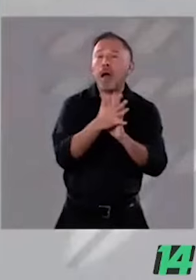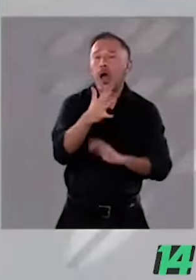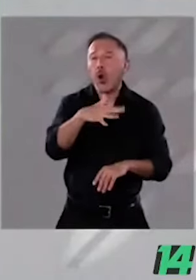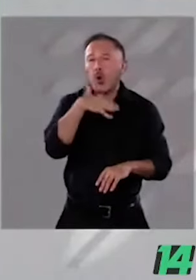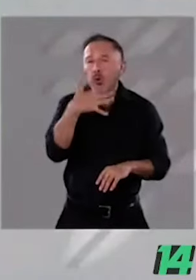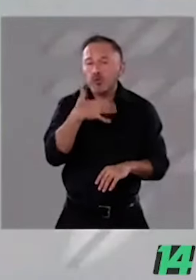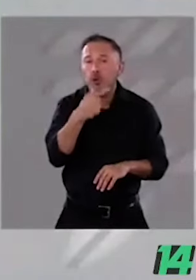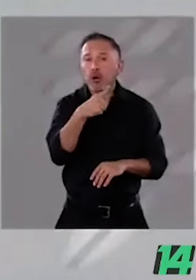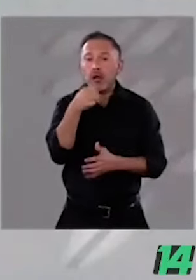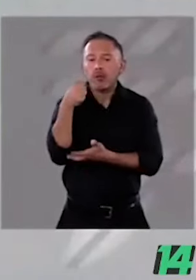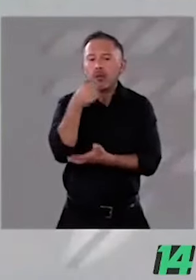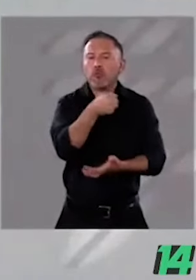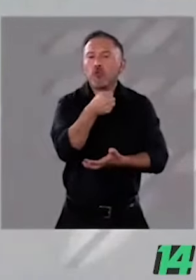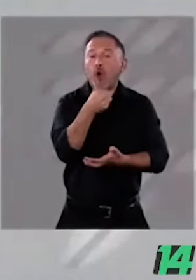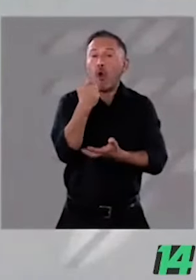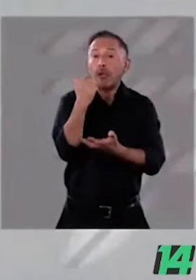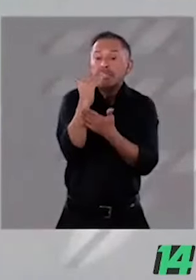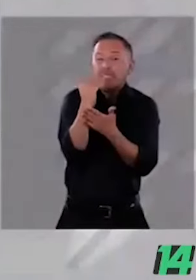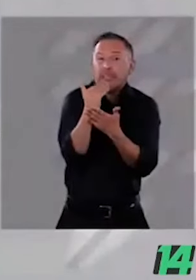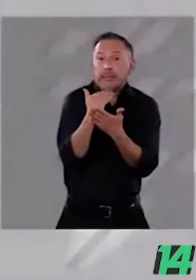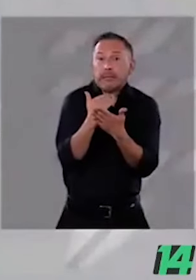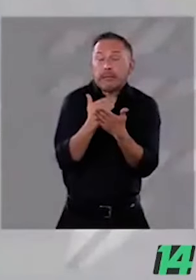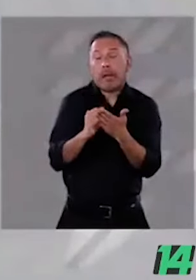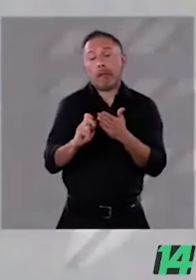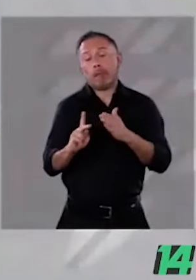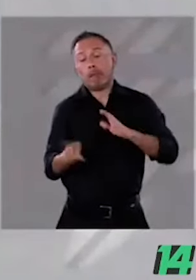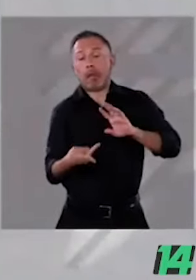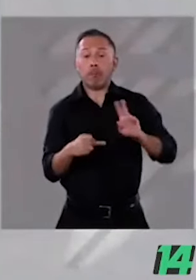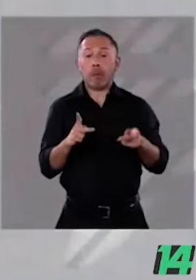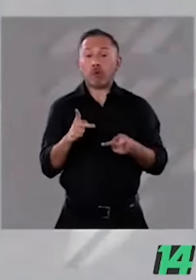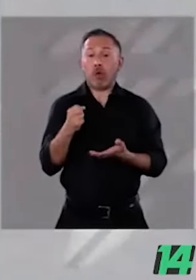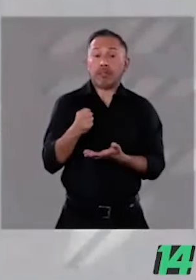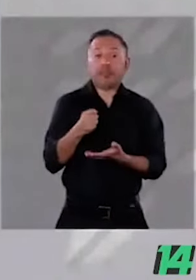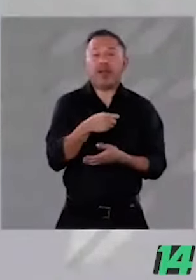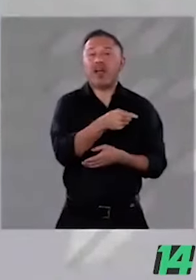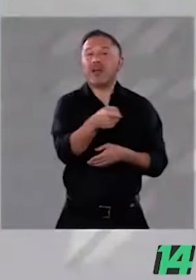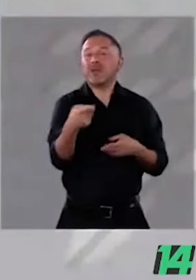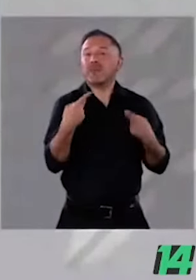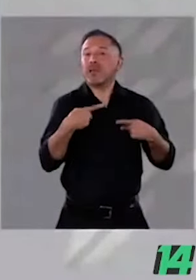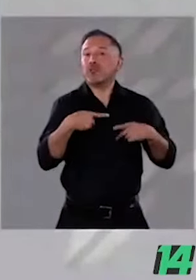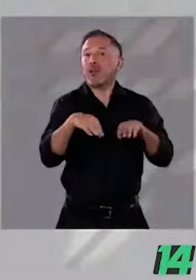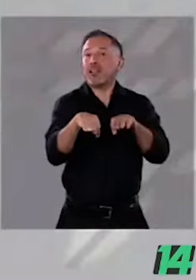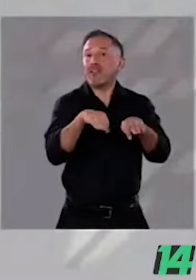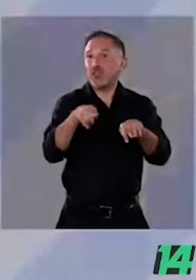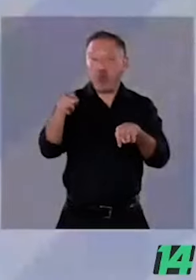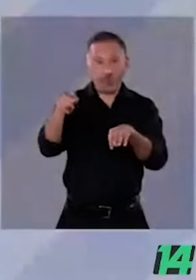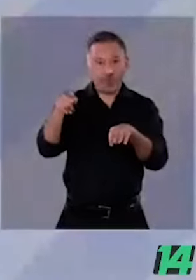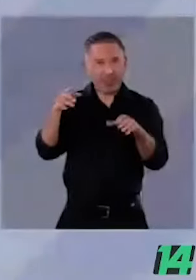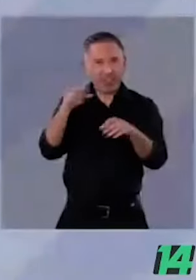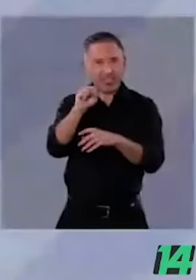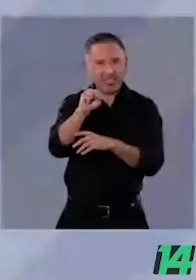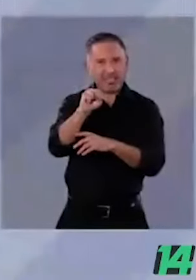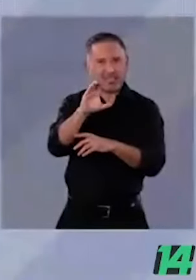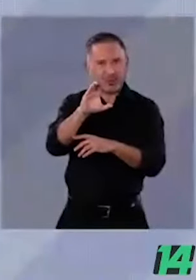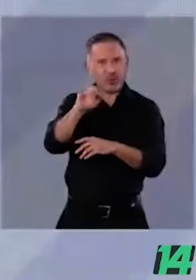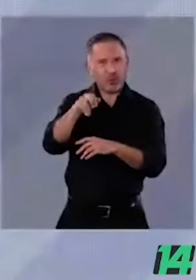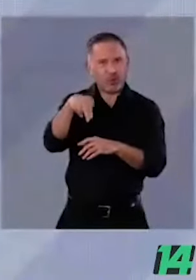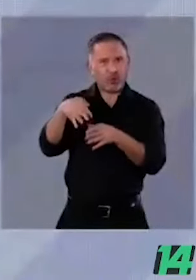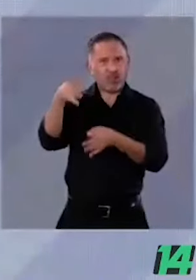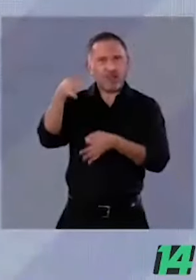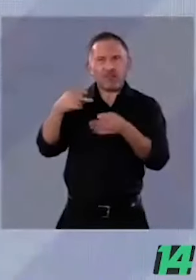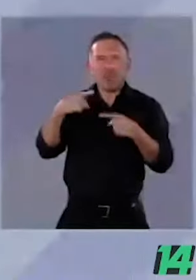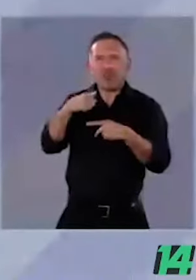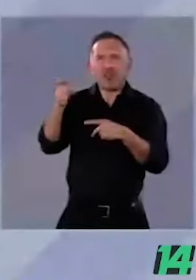dinero como un mero pretexto. Quedarse con los ahorros de los trabajadores de la Suprema Corte de Justicia es inaceptable.